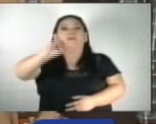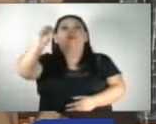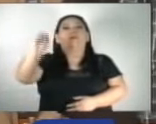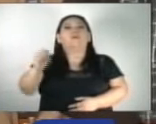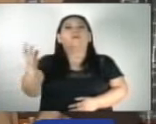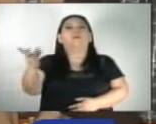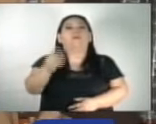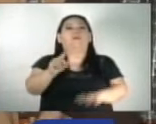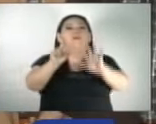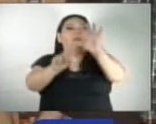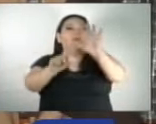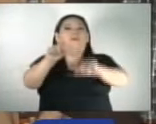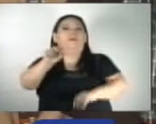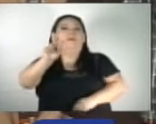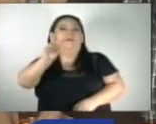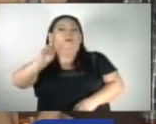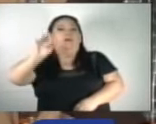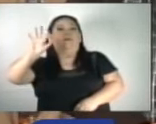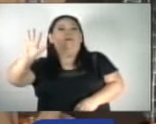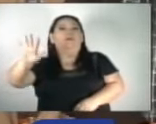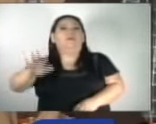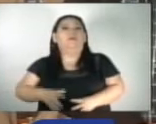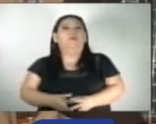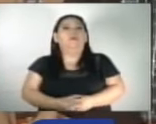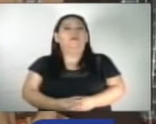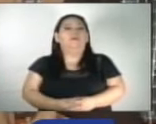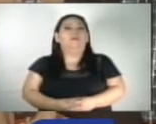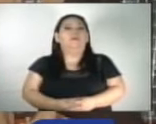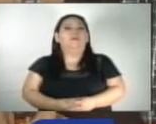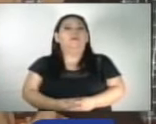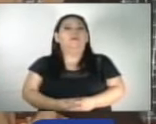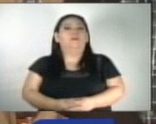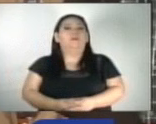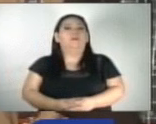un porcentaje de seis punto veinticinco por ciento.